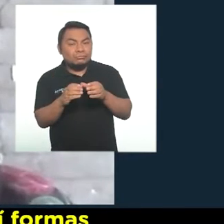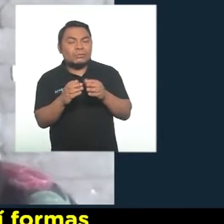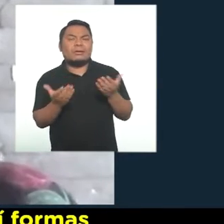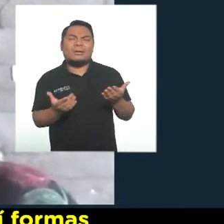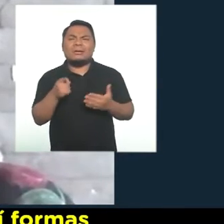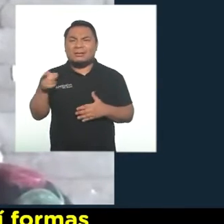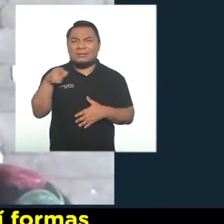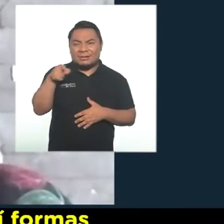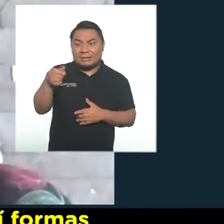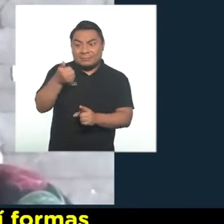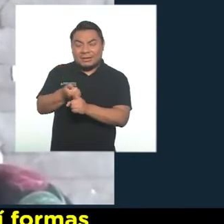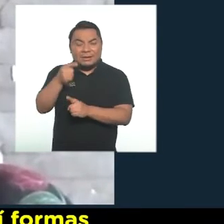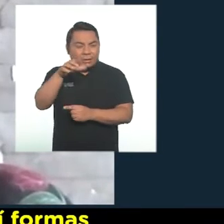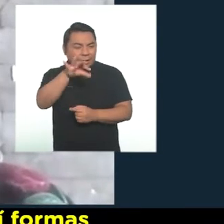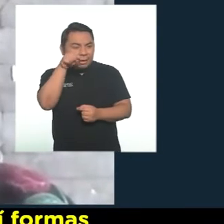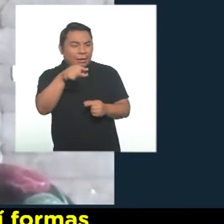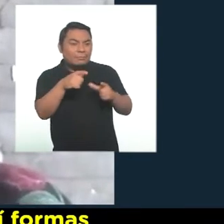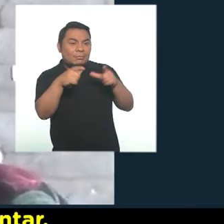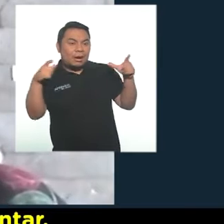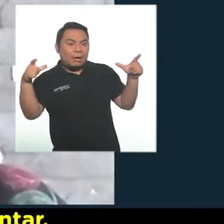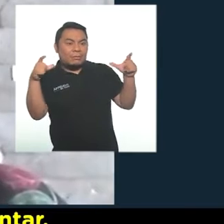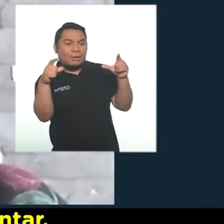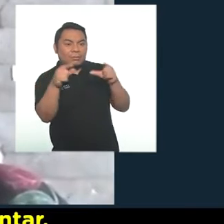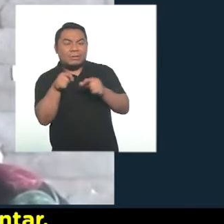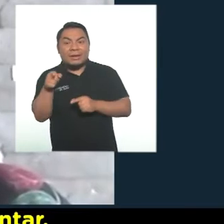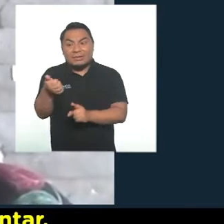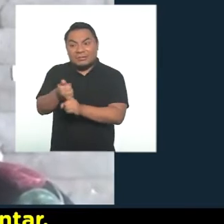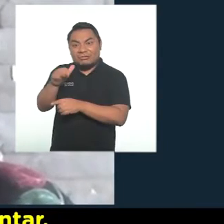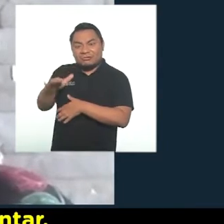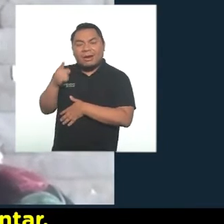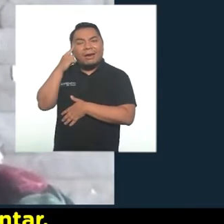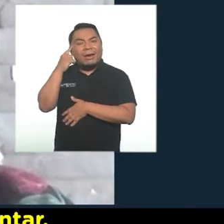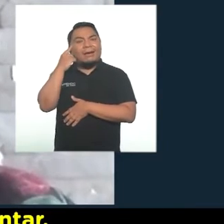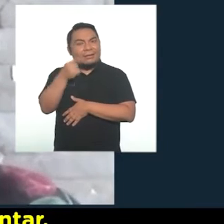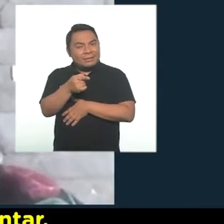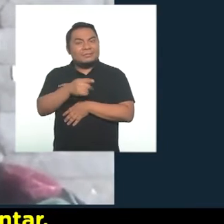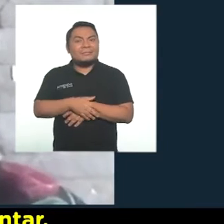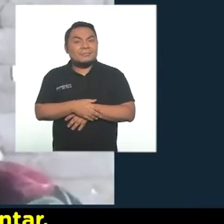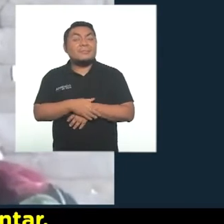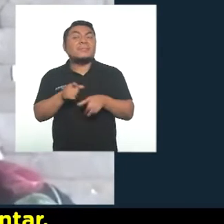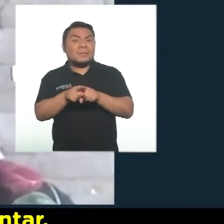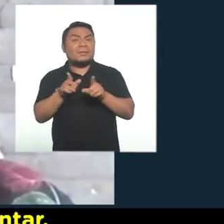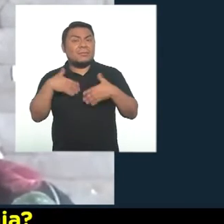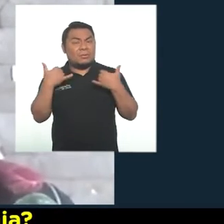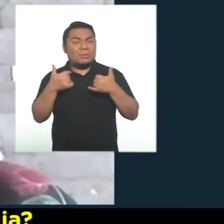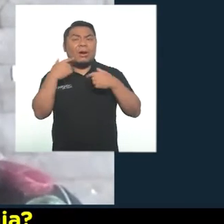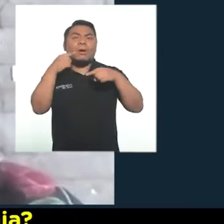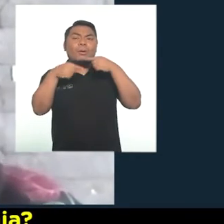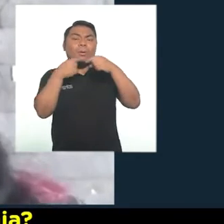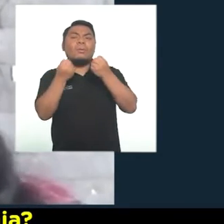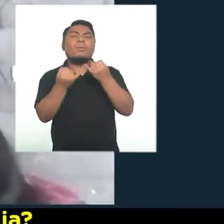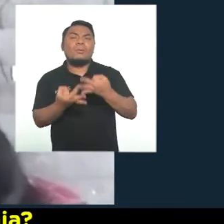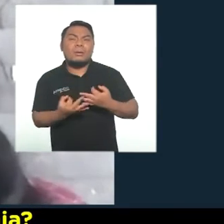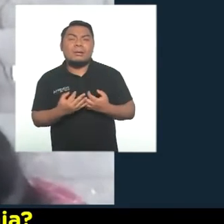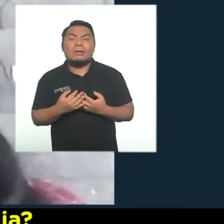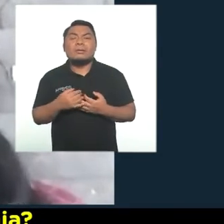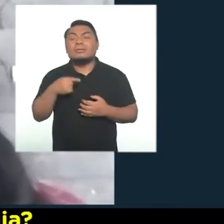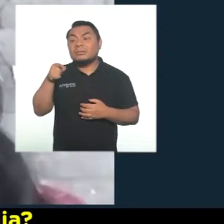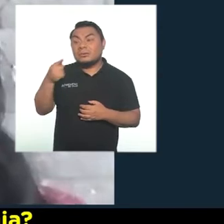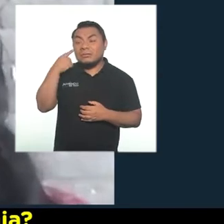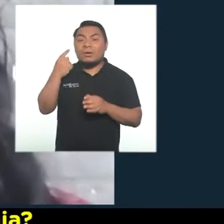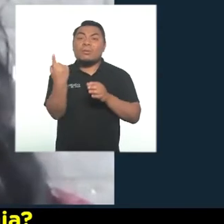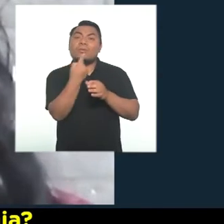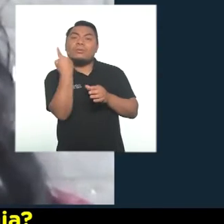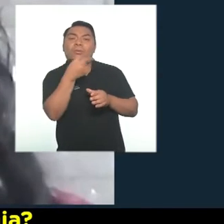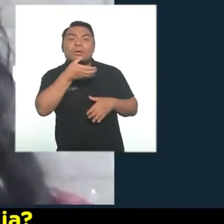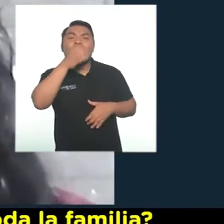pequeña. Podrán reconocer así formas y tamaños. Podemos jugar también a contar. ¿Qué tal si preparamos